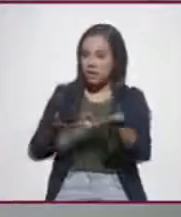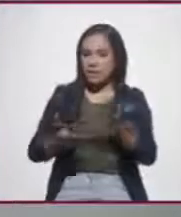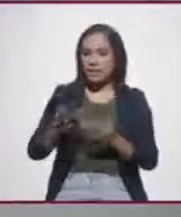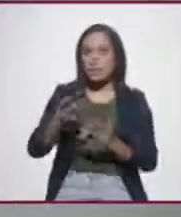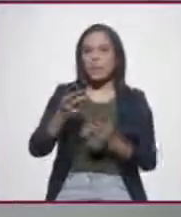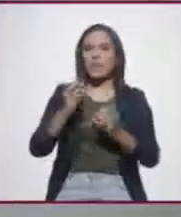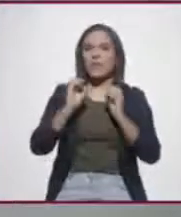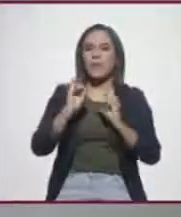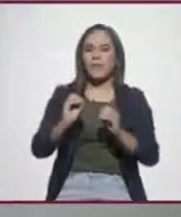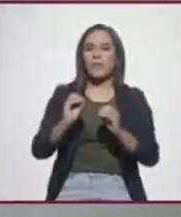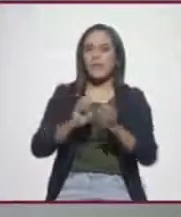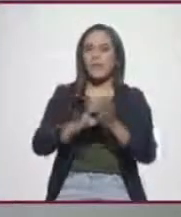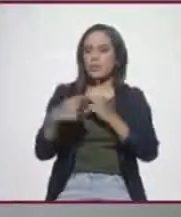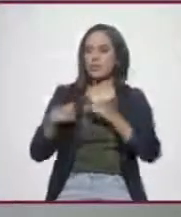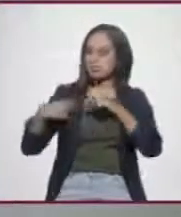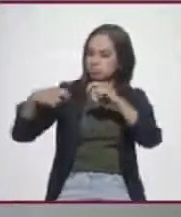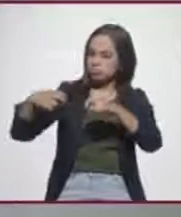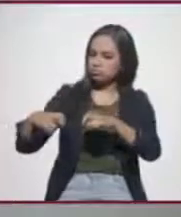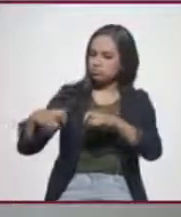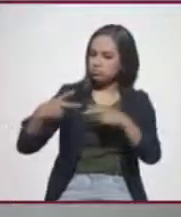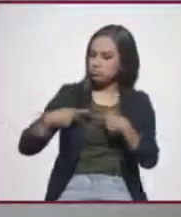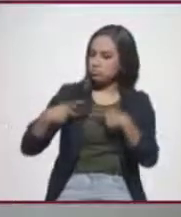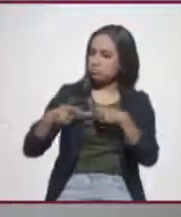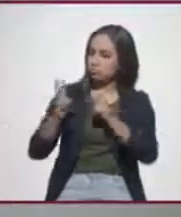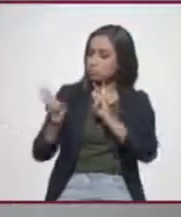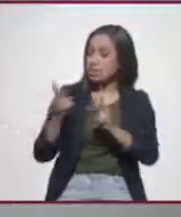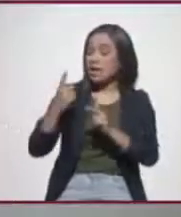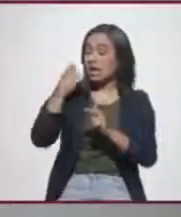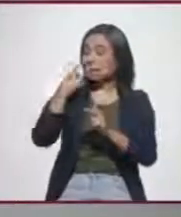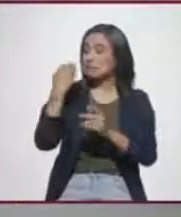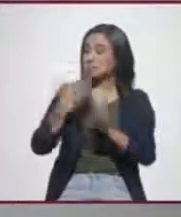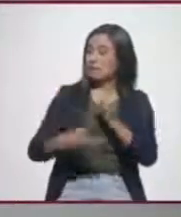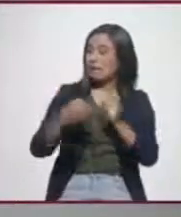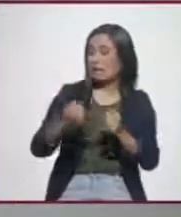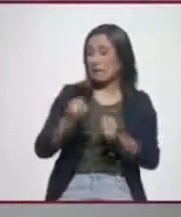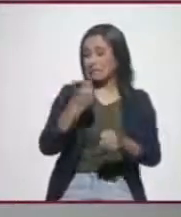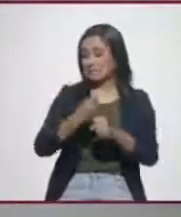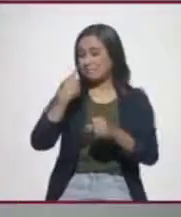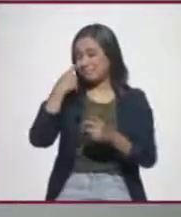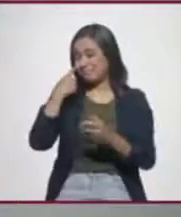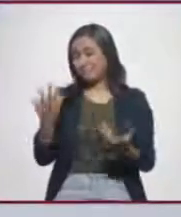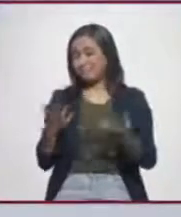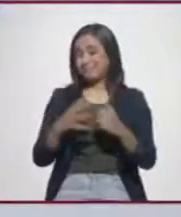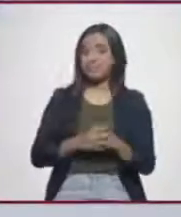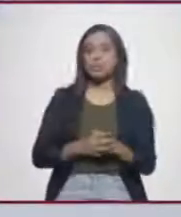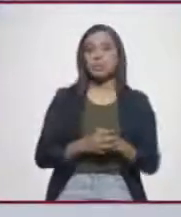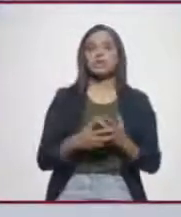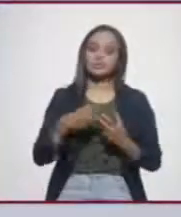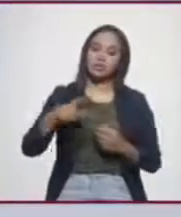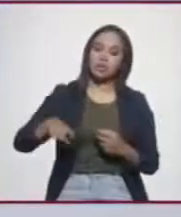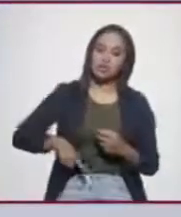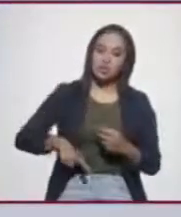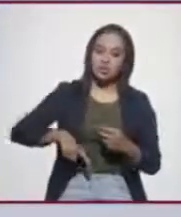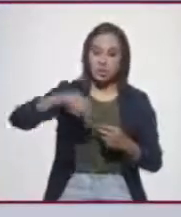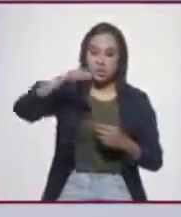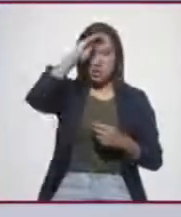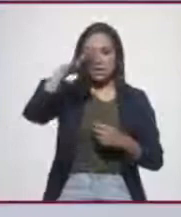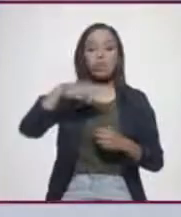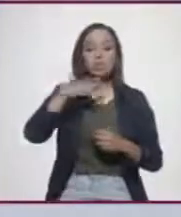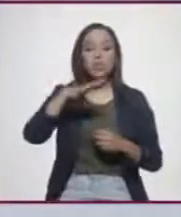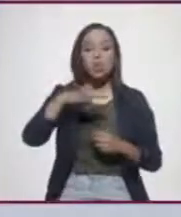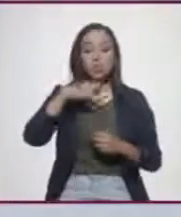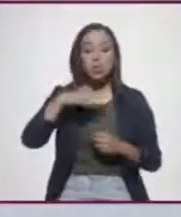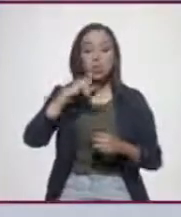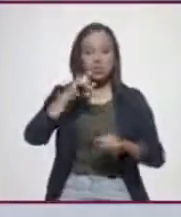sientas a platicar con alguien, sin duda, sale a relucir la inseguridad. El gobierno ha considerado el combate a la corrupción como